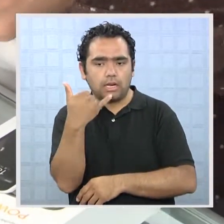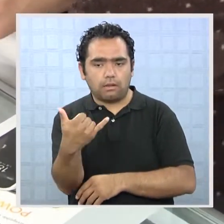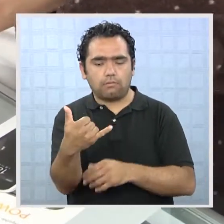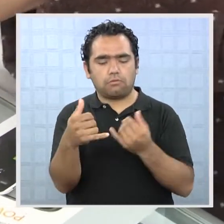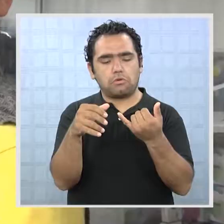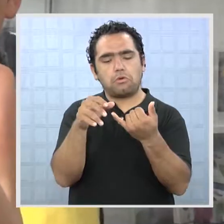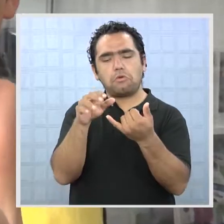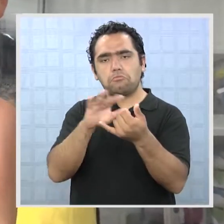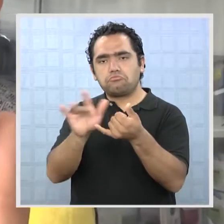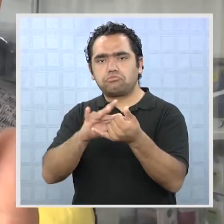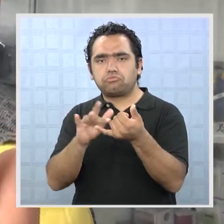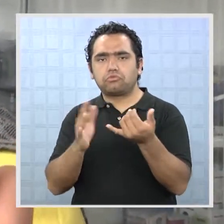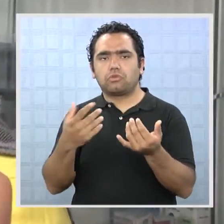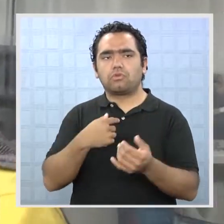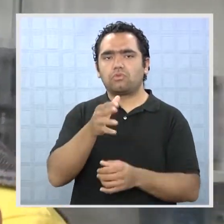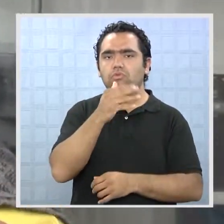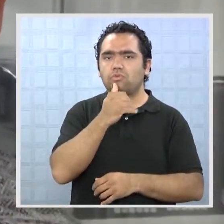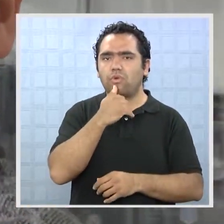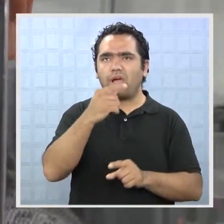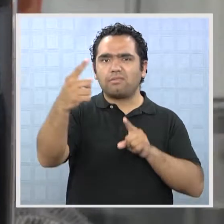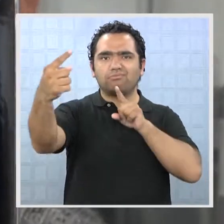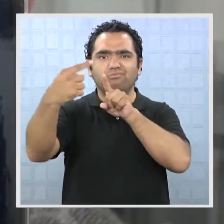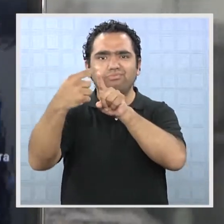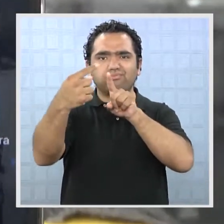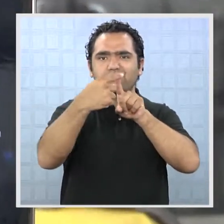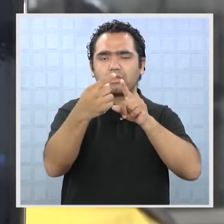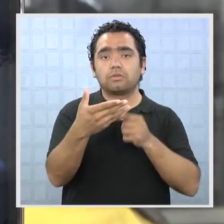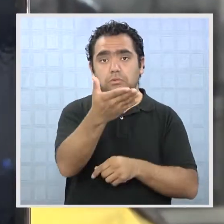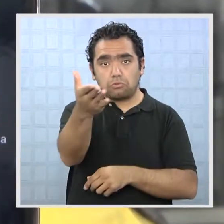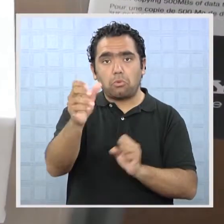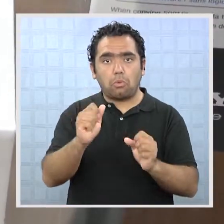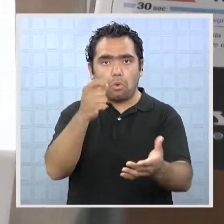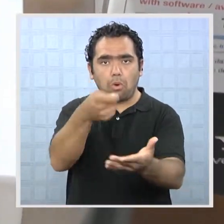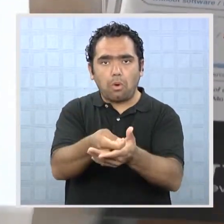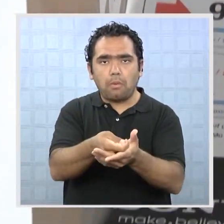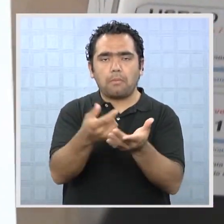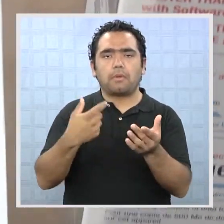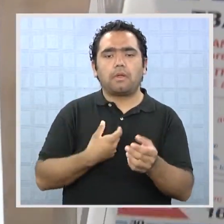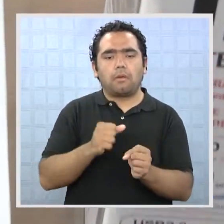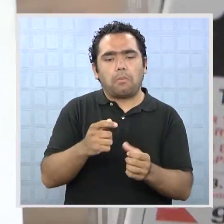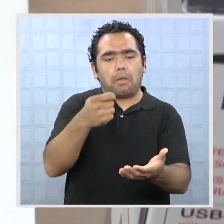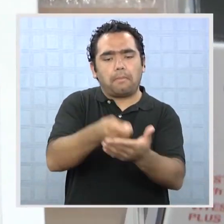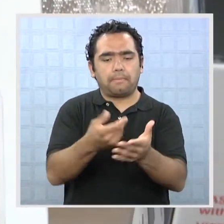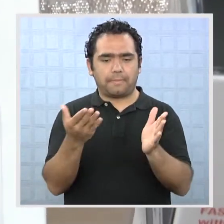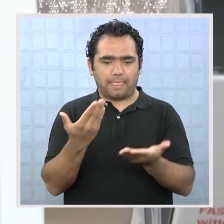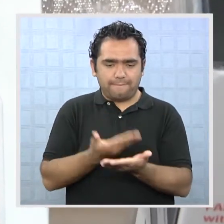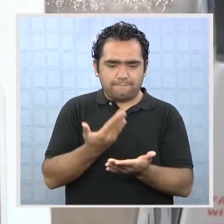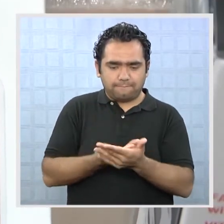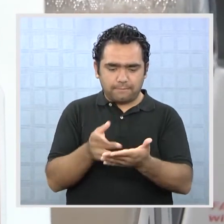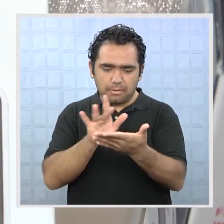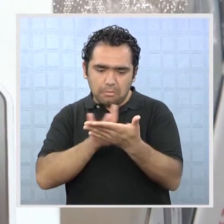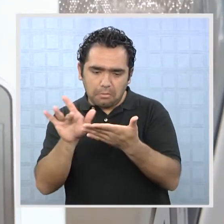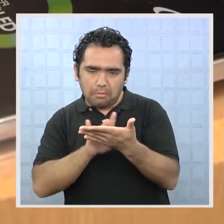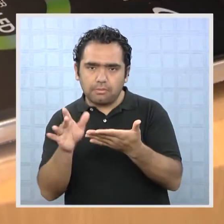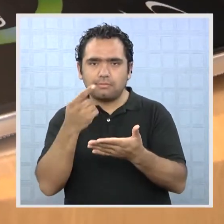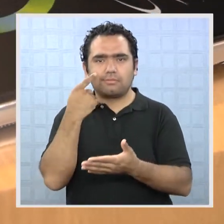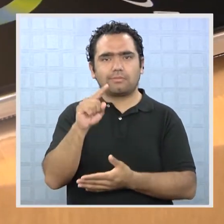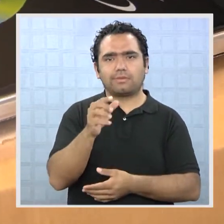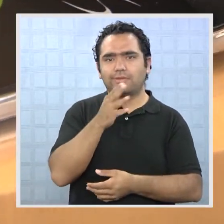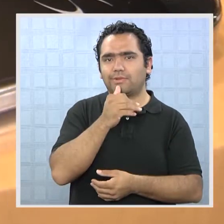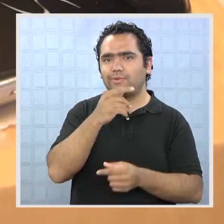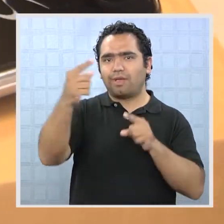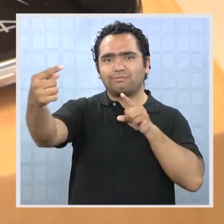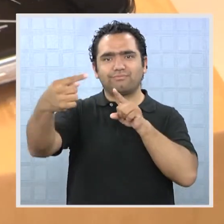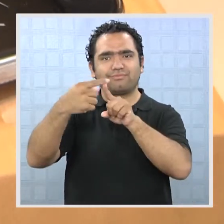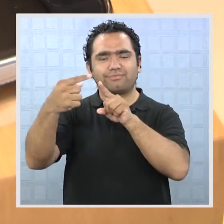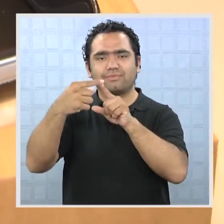en la transmisión, o sea, si usted se compra uno de estos aparatos, no podrá sacarle el provecho deseado, ya que solo una